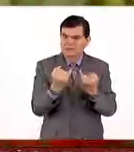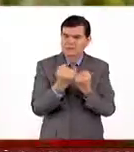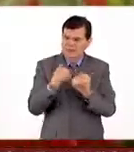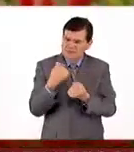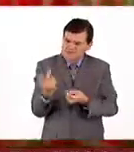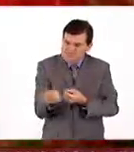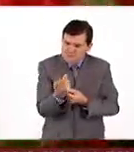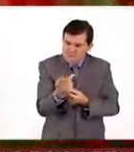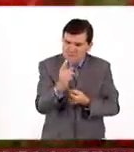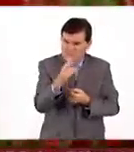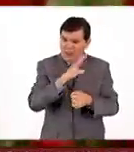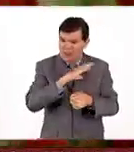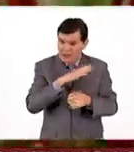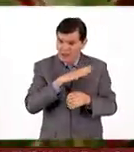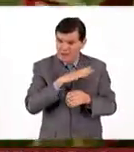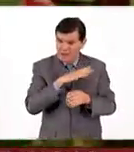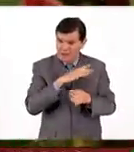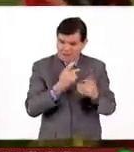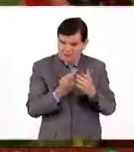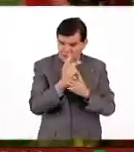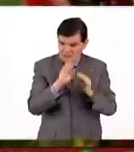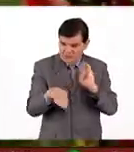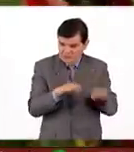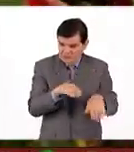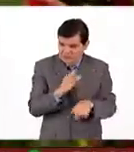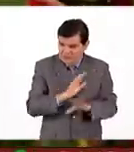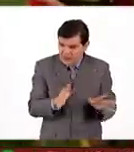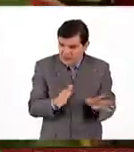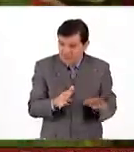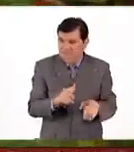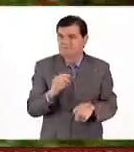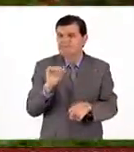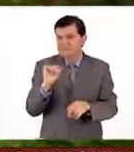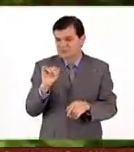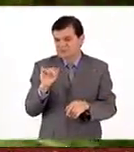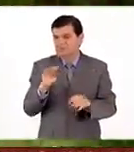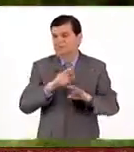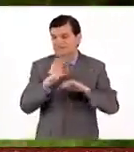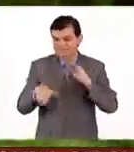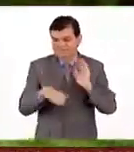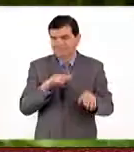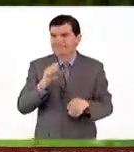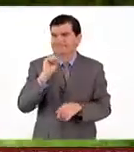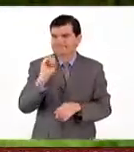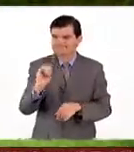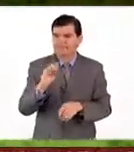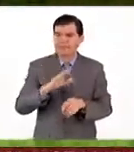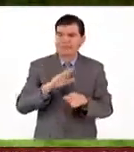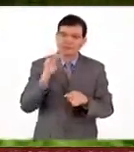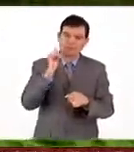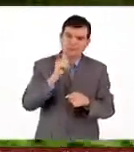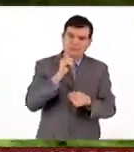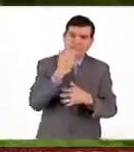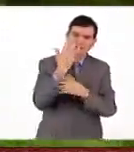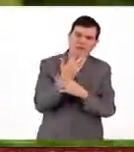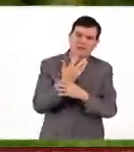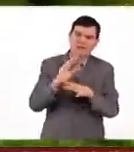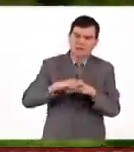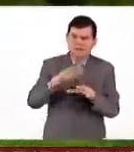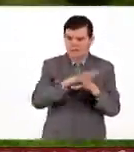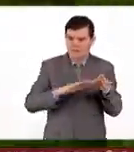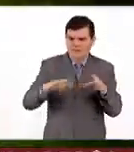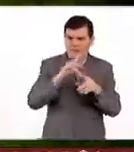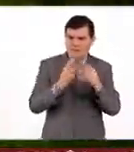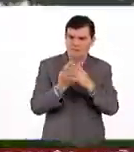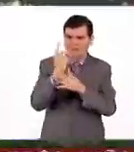preguntarle, ¿hemos perdido muchas especies? Hemos perdido muchas especies, normalmente se dice que dentro de nuestra